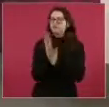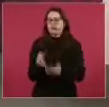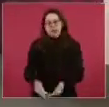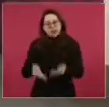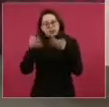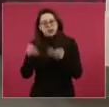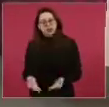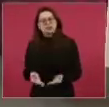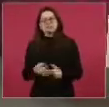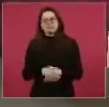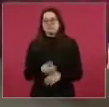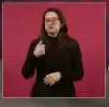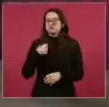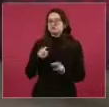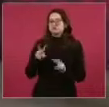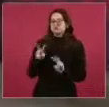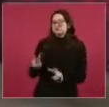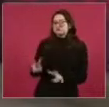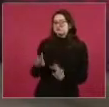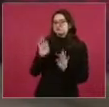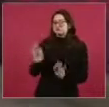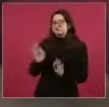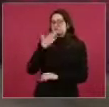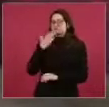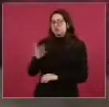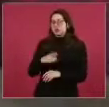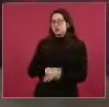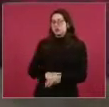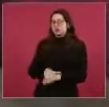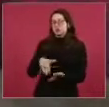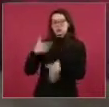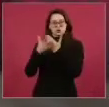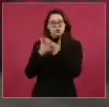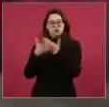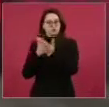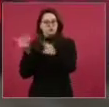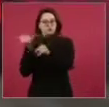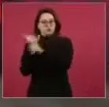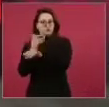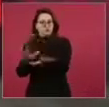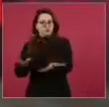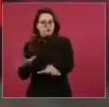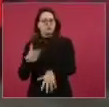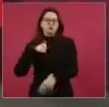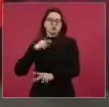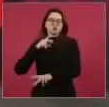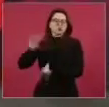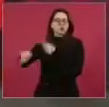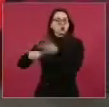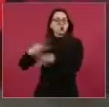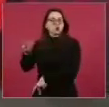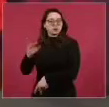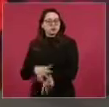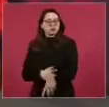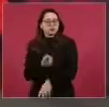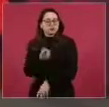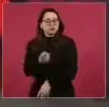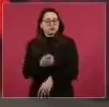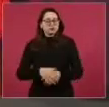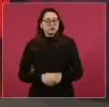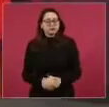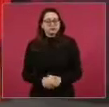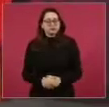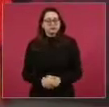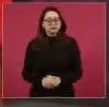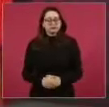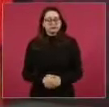Por eso voy a ir a su informe en febrero. Y estuvimos